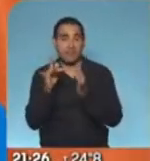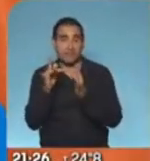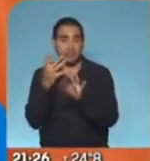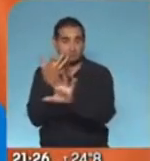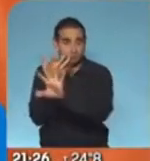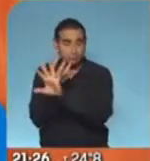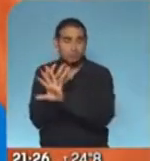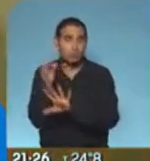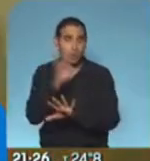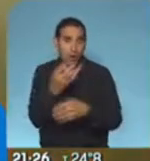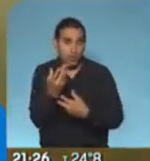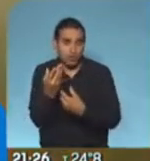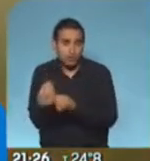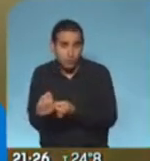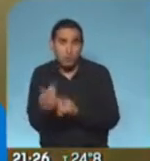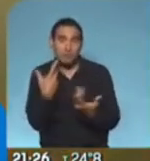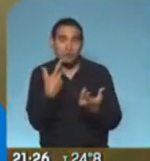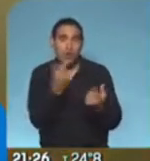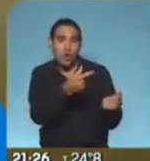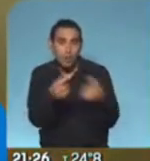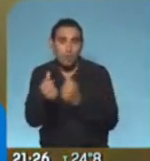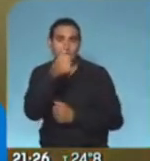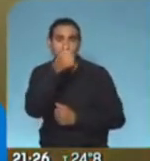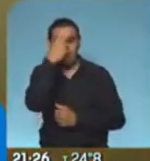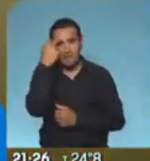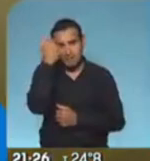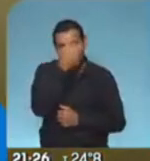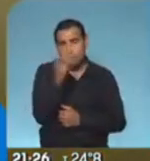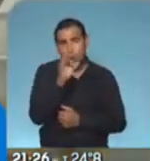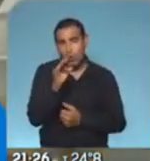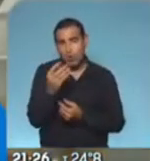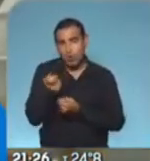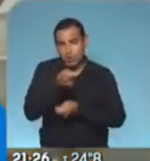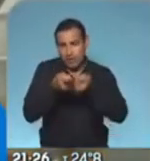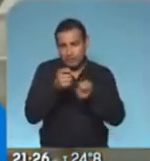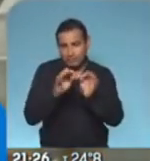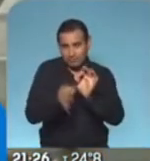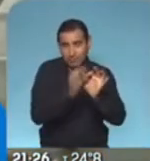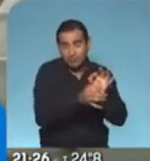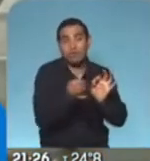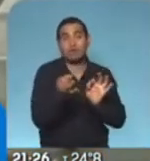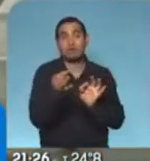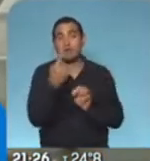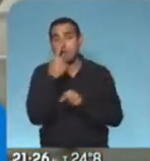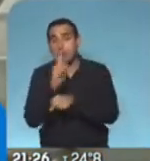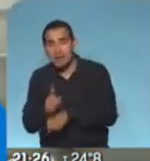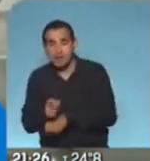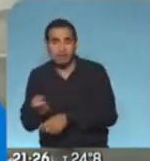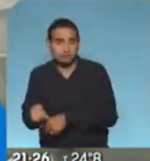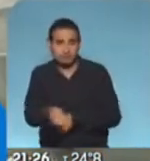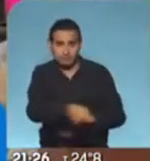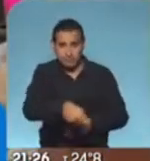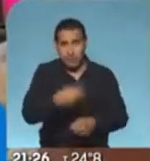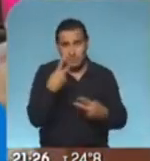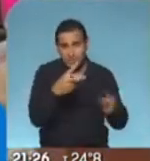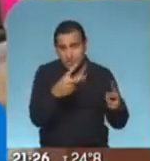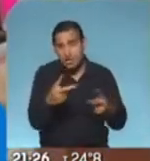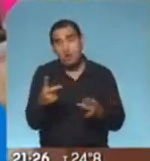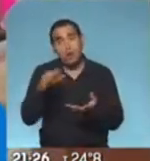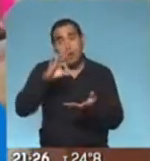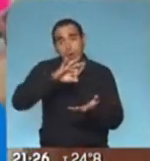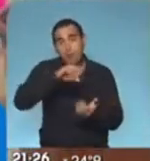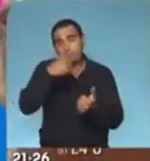colaboración logística que implica compras en farmacias y comercios de proximidad, paseo de mascotas, otras necesidades que surjan durante el periodo de